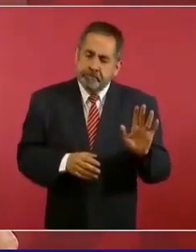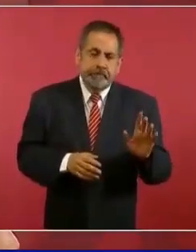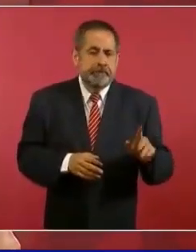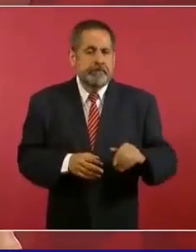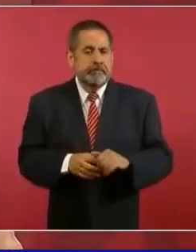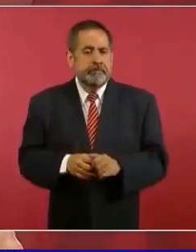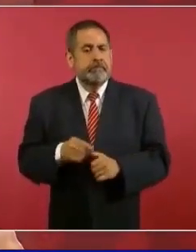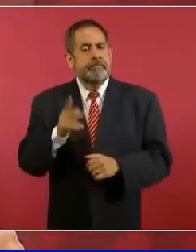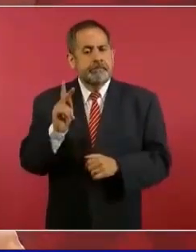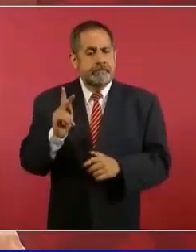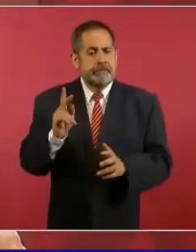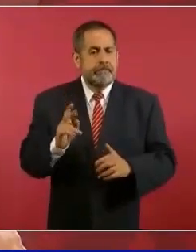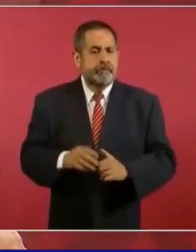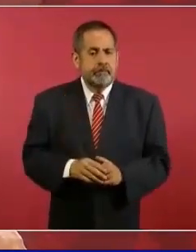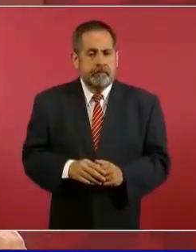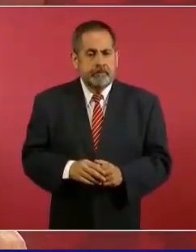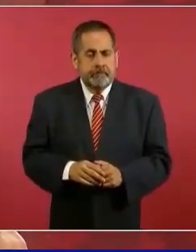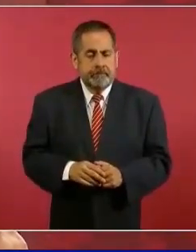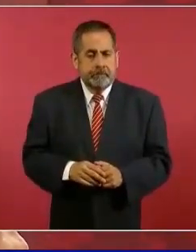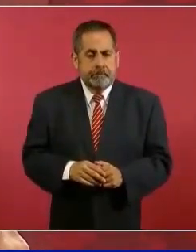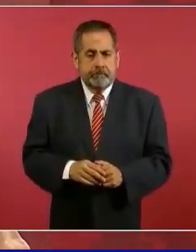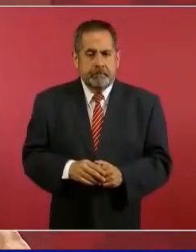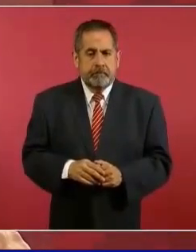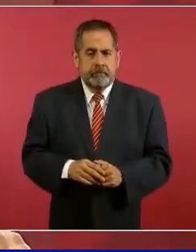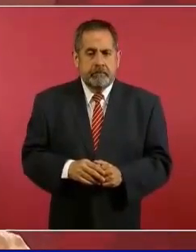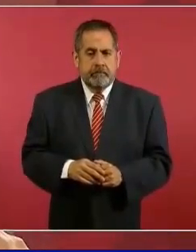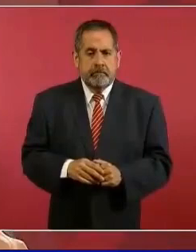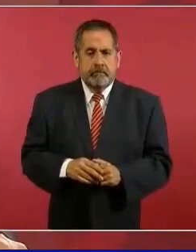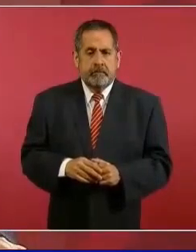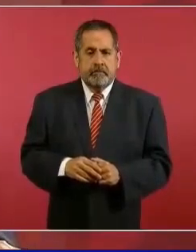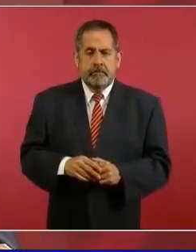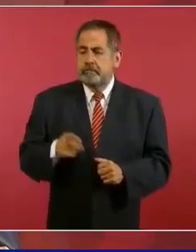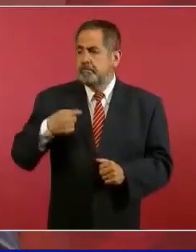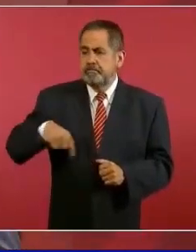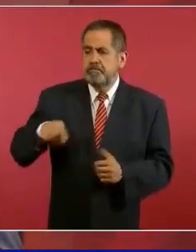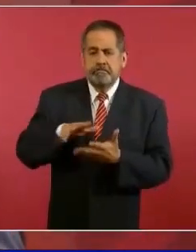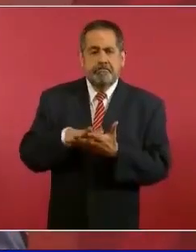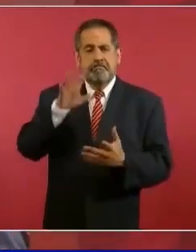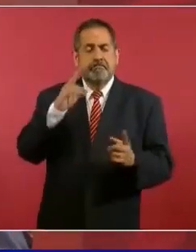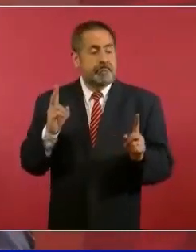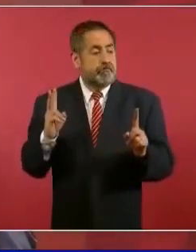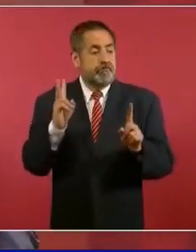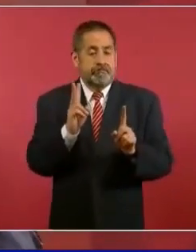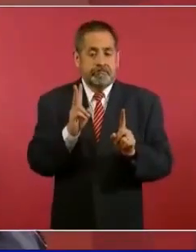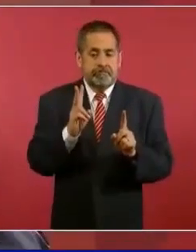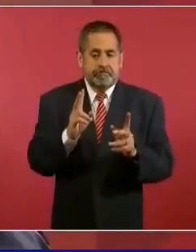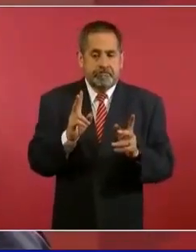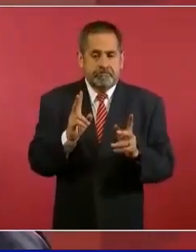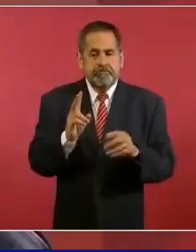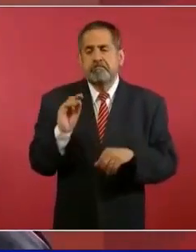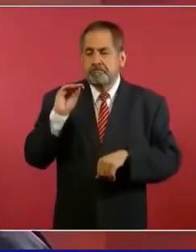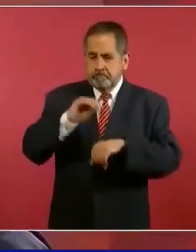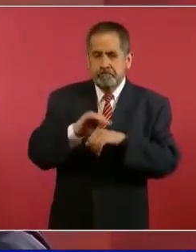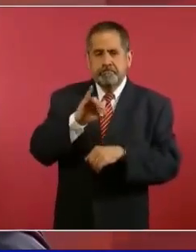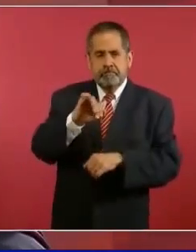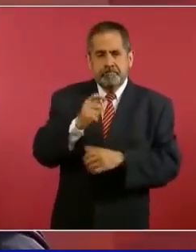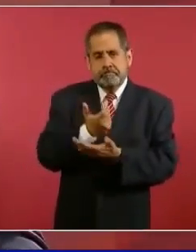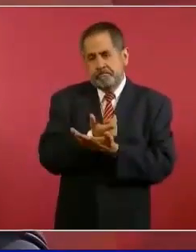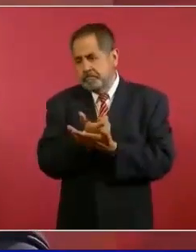como hicimos mayoría, sí hubo el aumento,